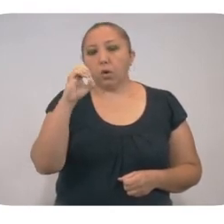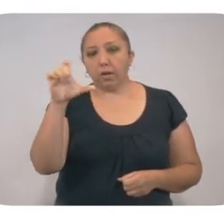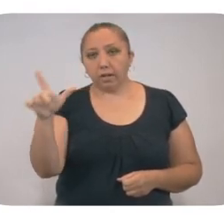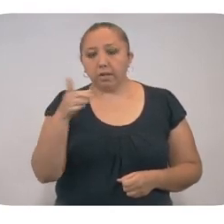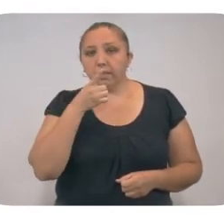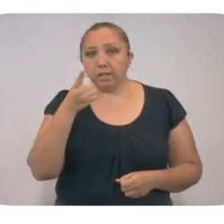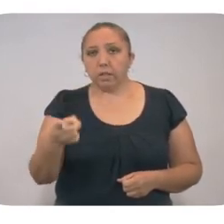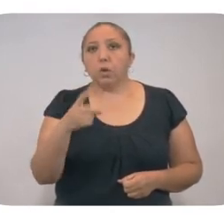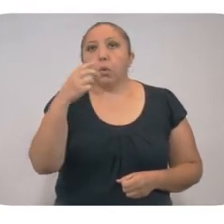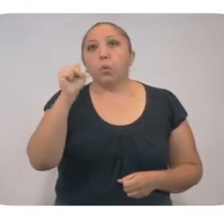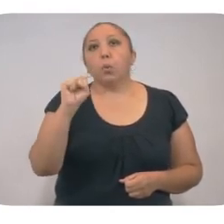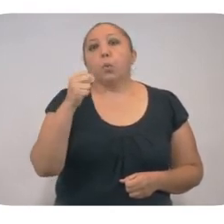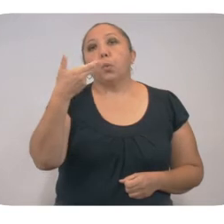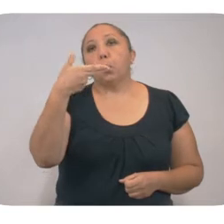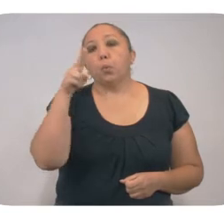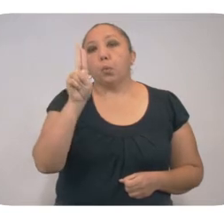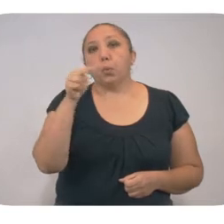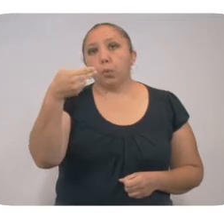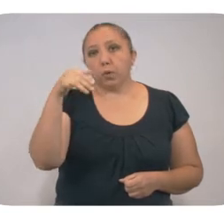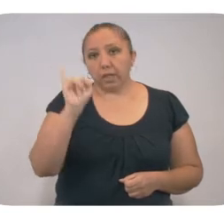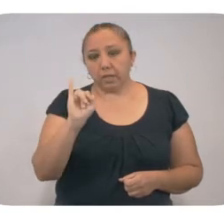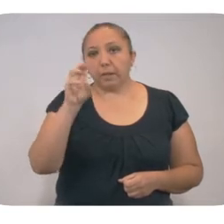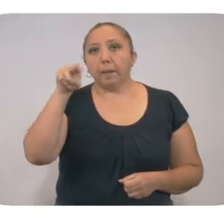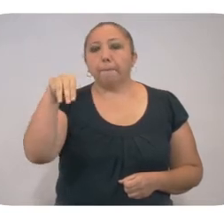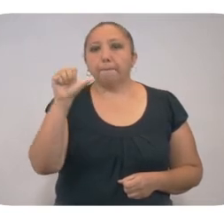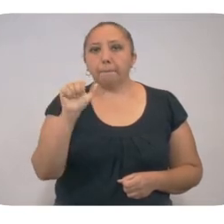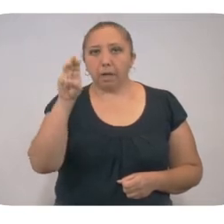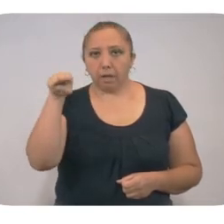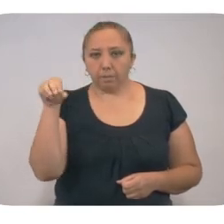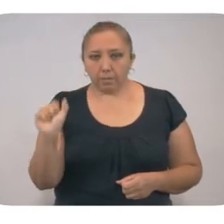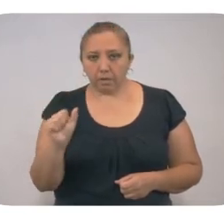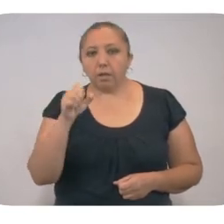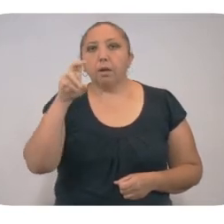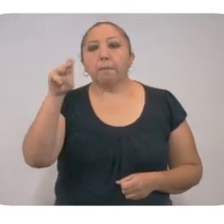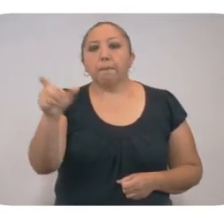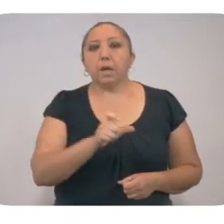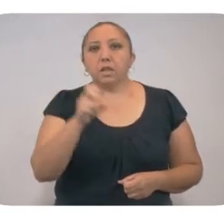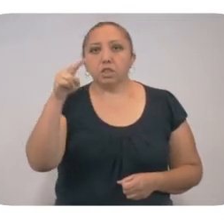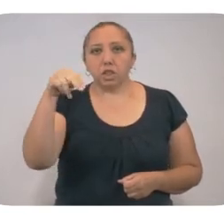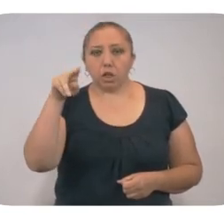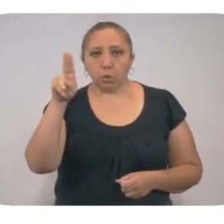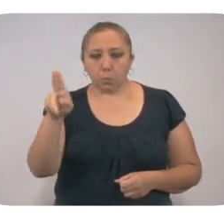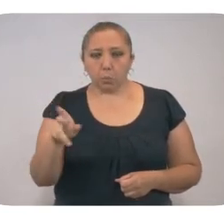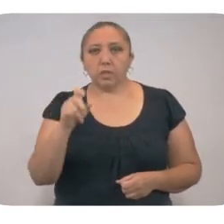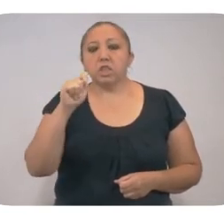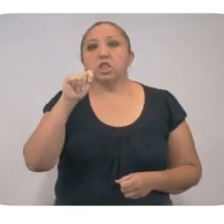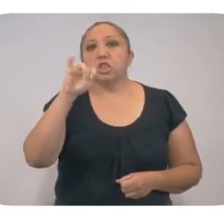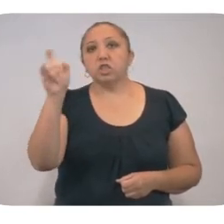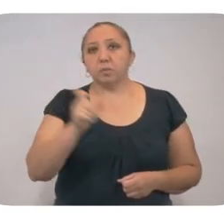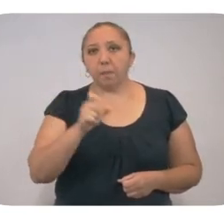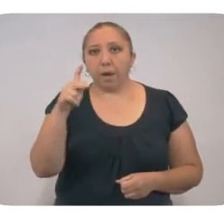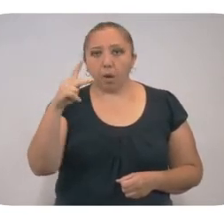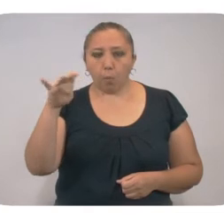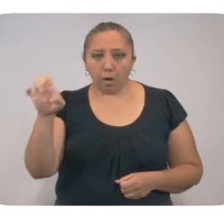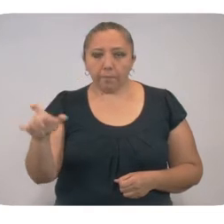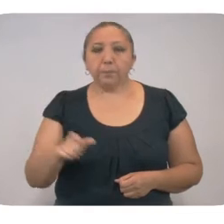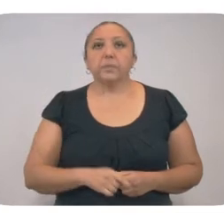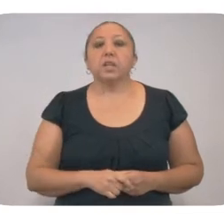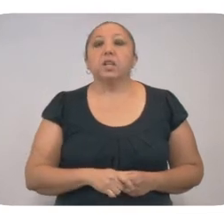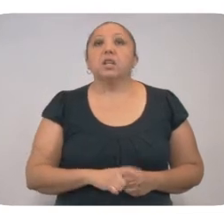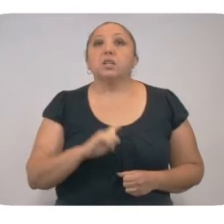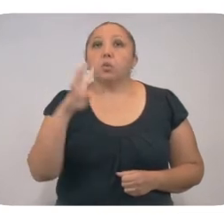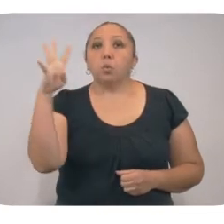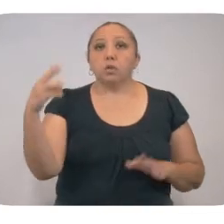Semul, Jují, Junucmá, Mama, Maní, Mashcanú, Suma y Tixpehual. En total,